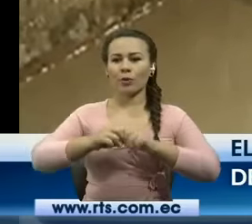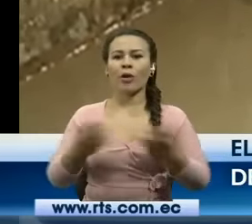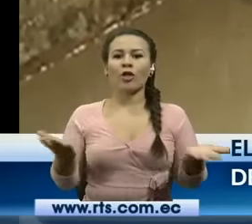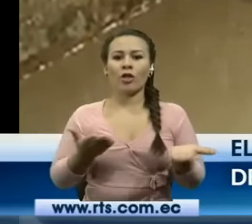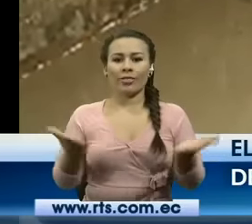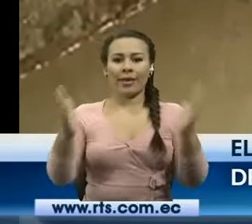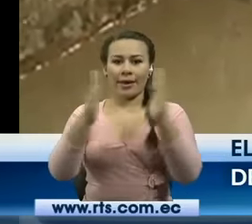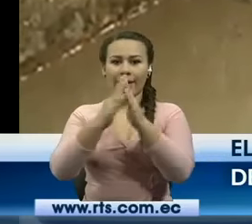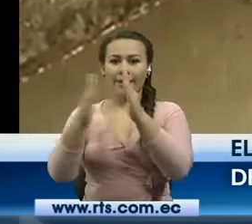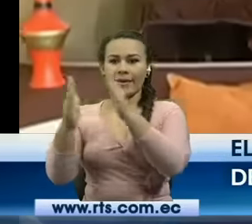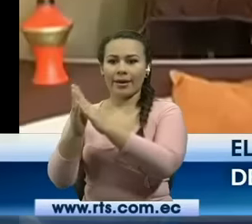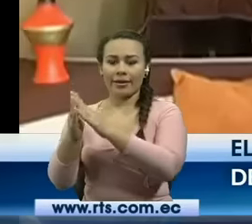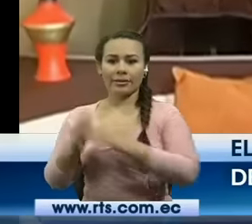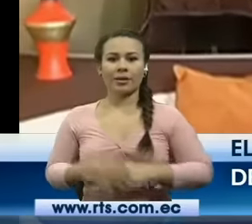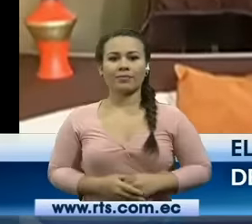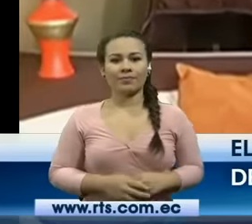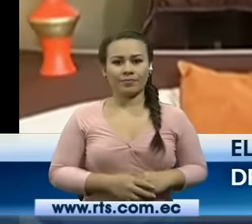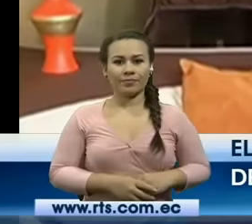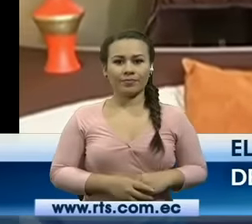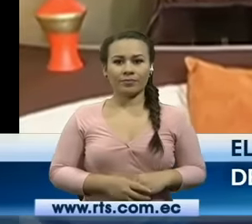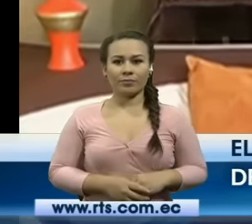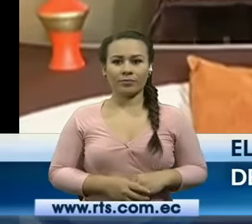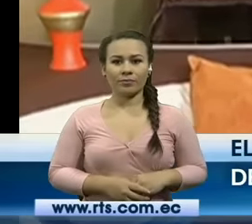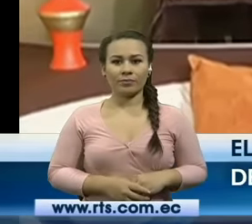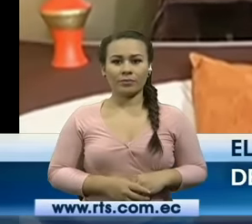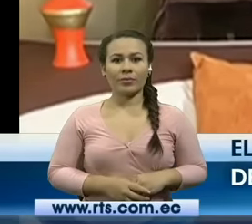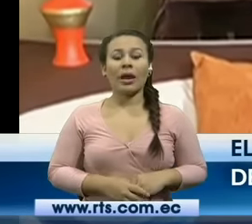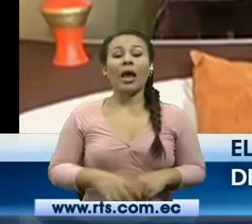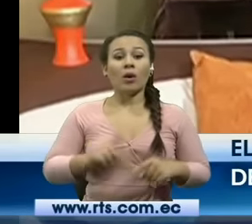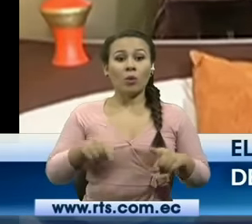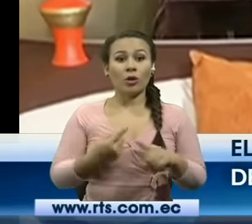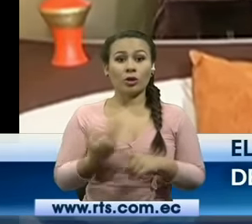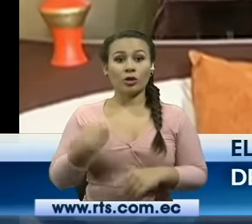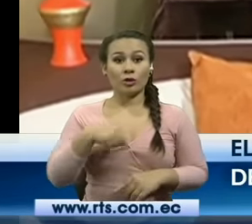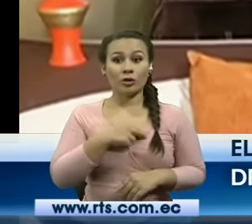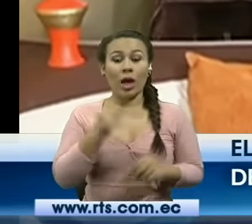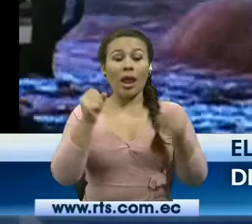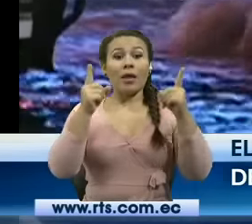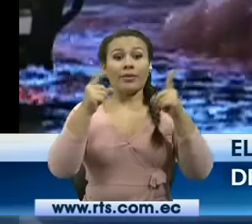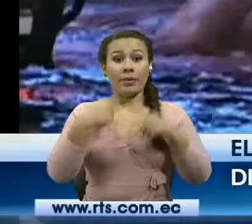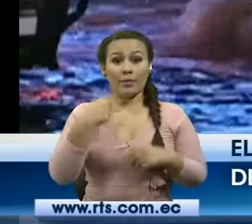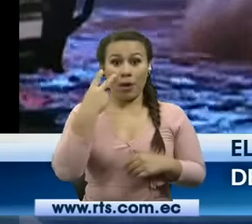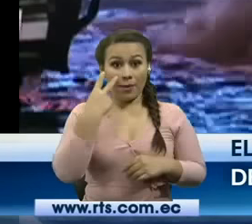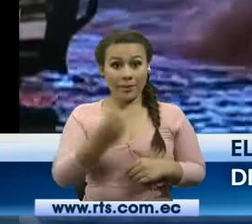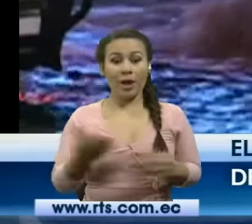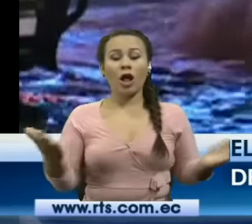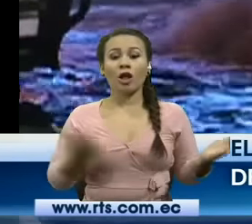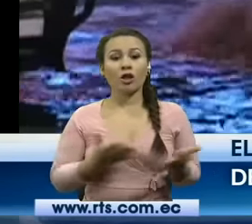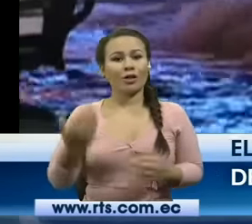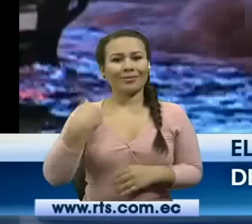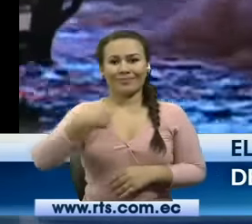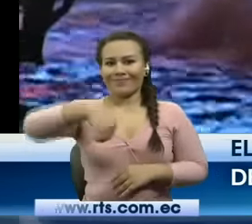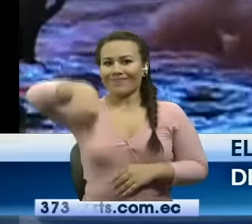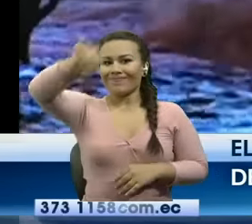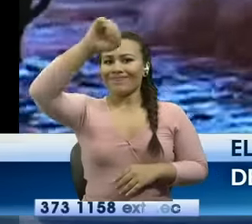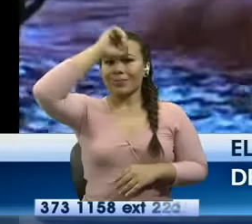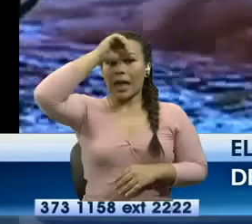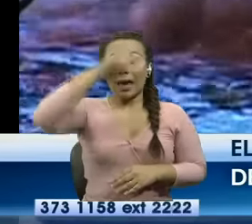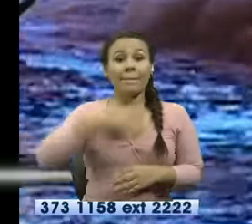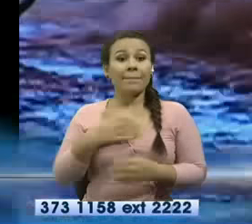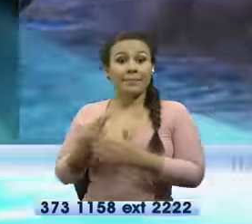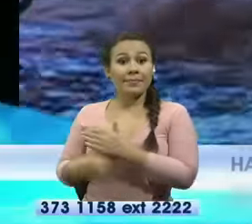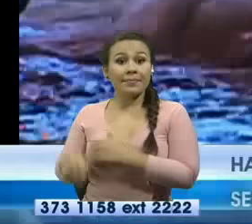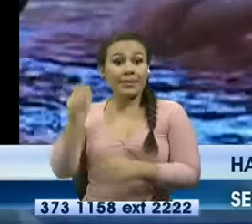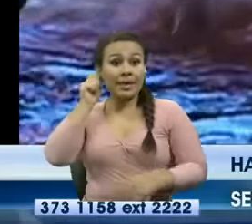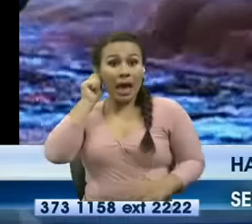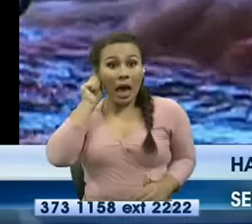viviendas y negocios en el momento en que nos levantamos obviamente no pensamos en tubería sino que no sabíamos ni que era mi hija de 16 años